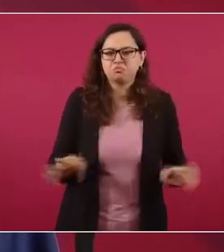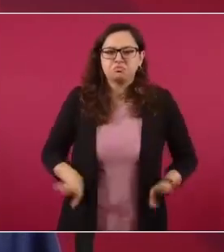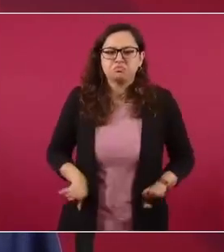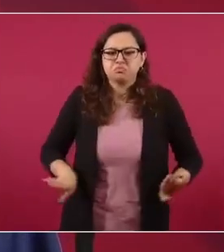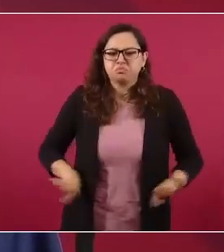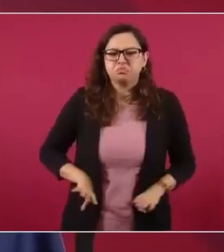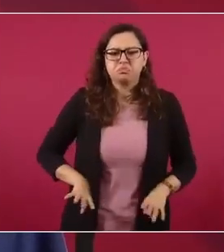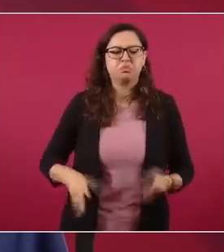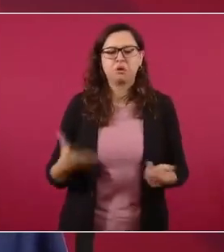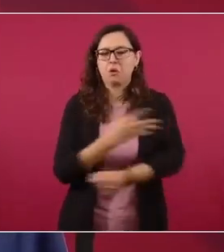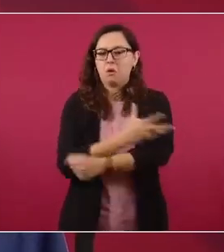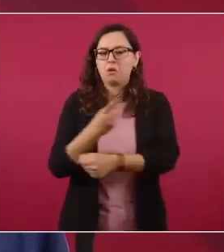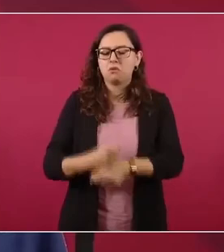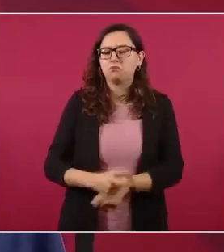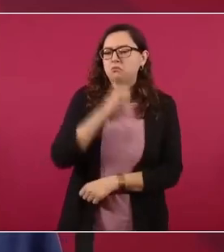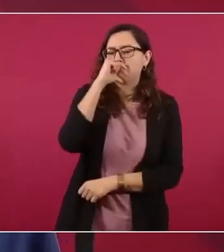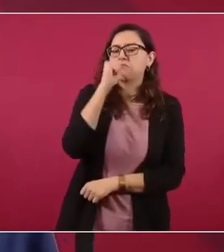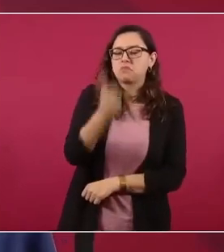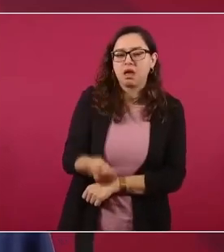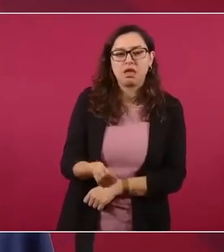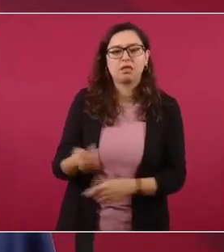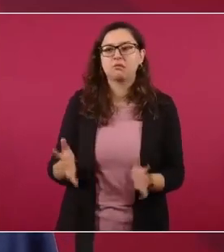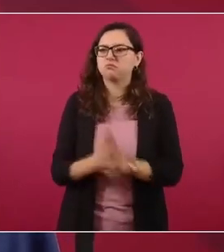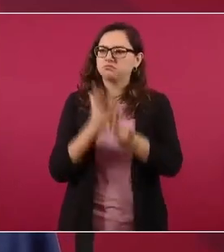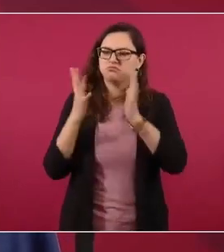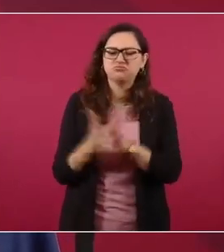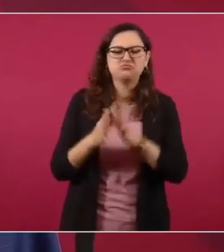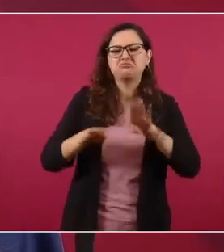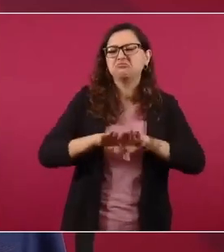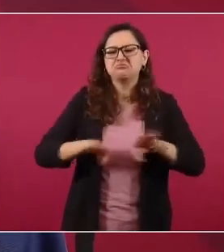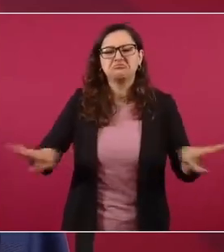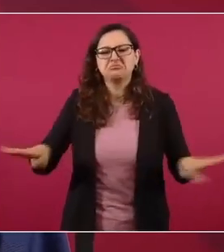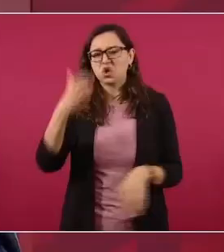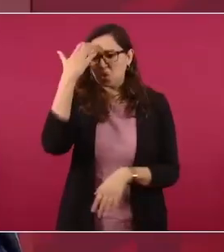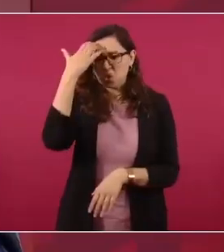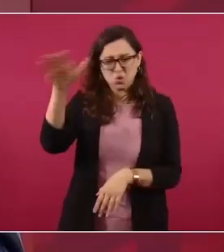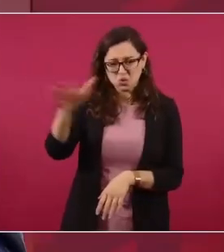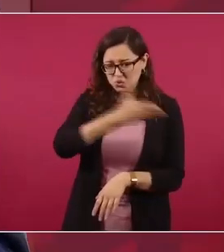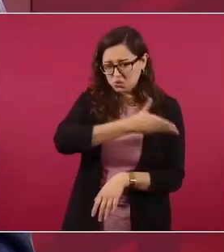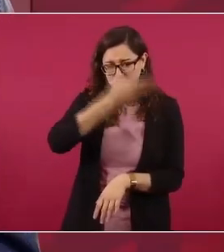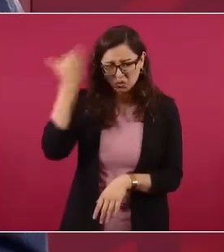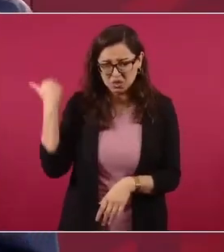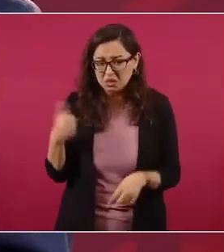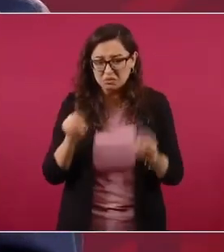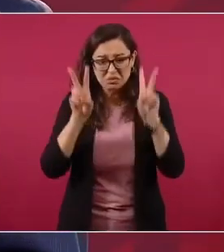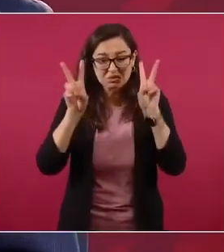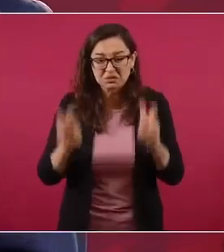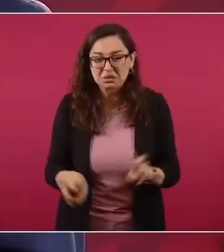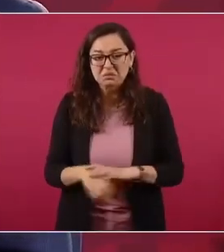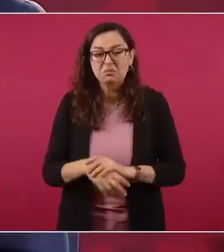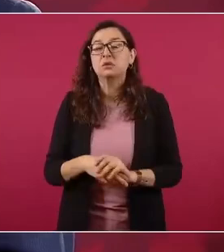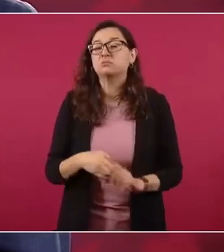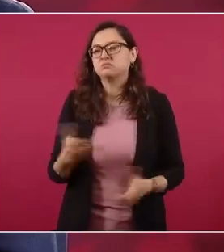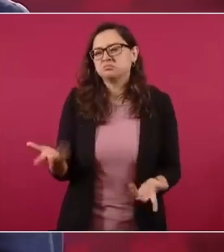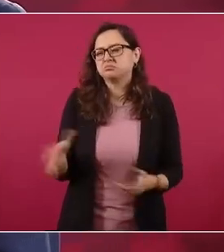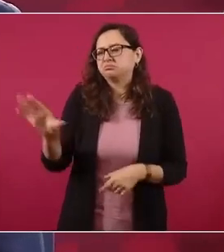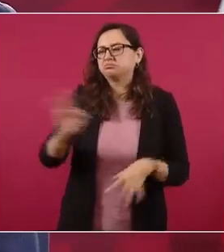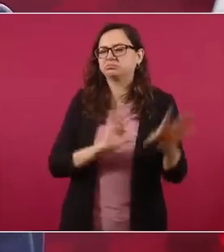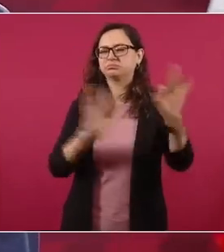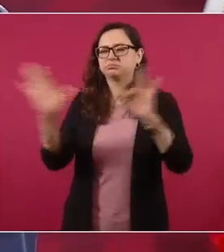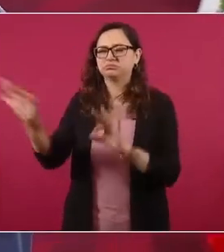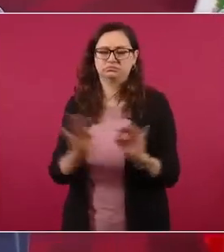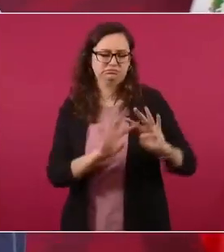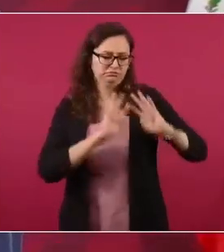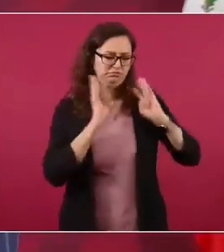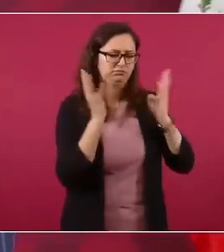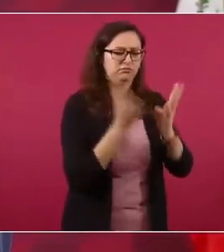nombraban también a los magistrados del Tribunal Electoral.